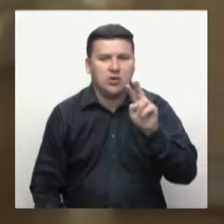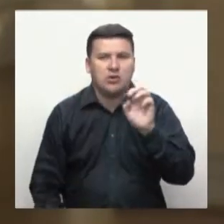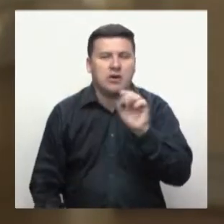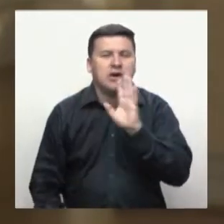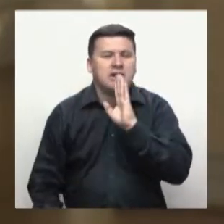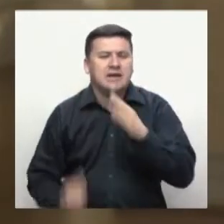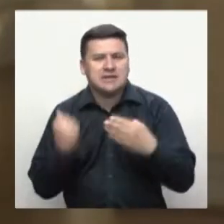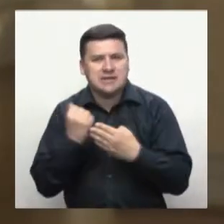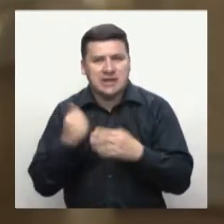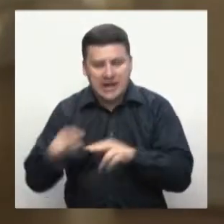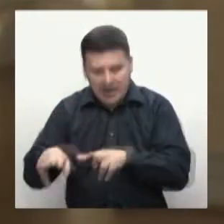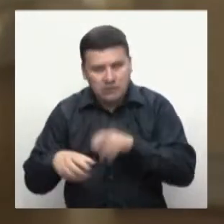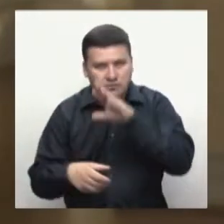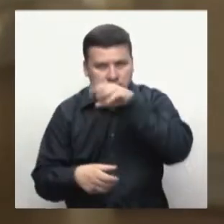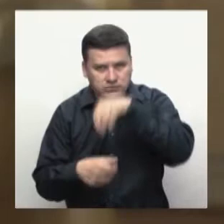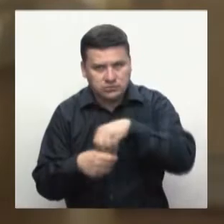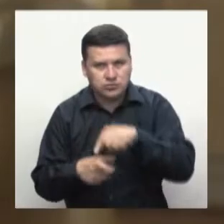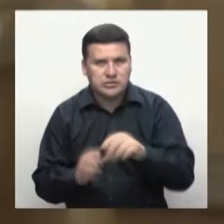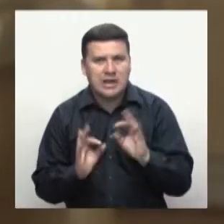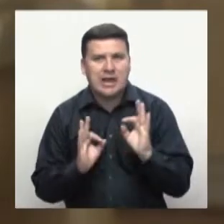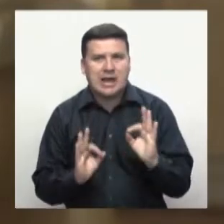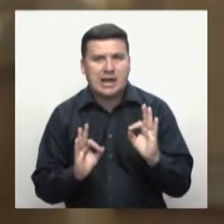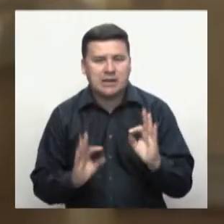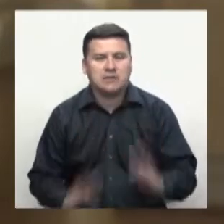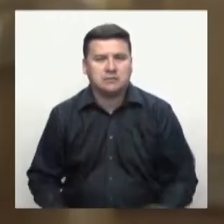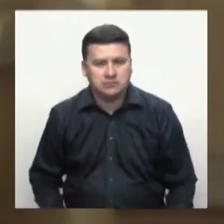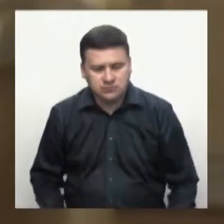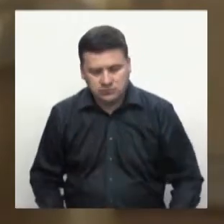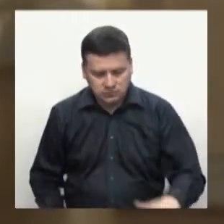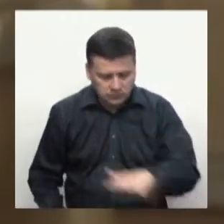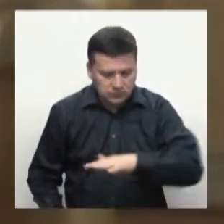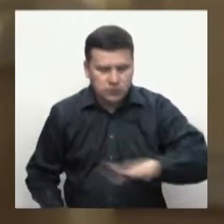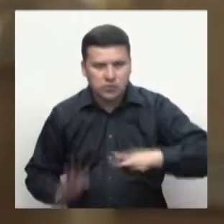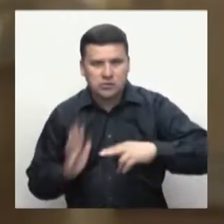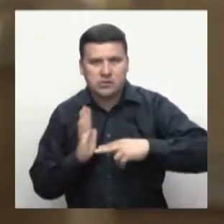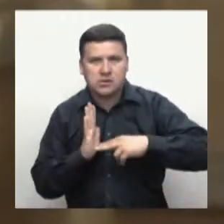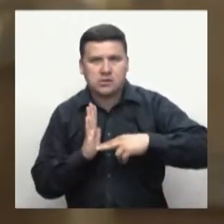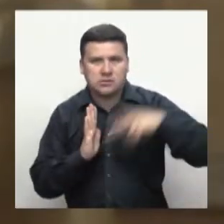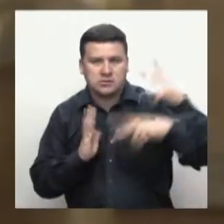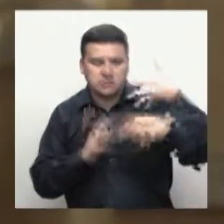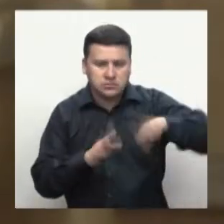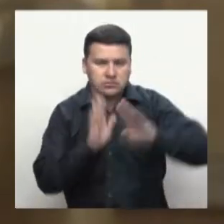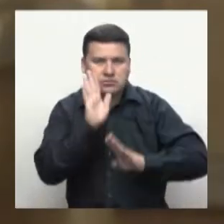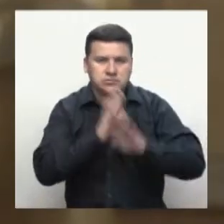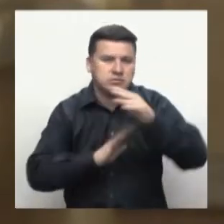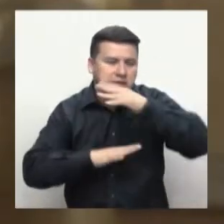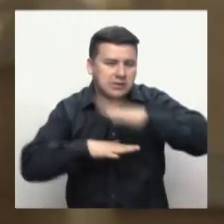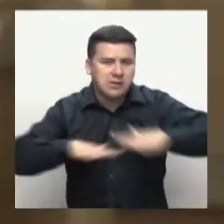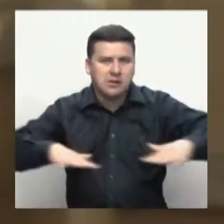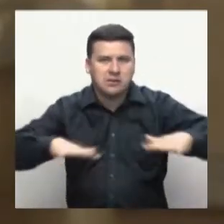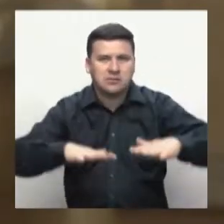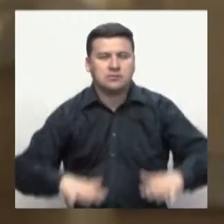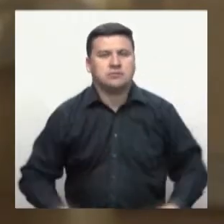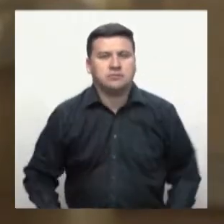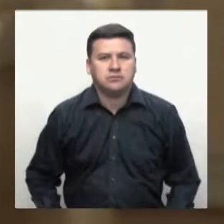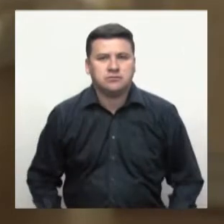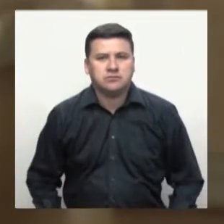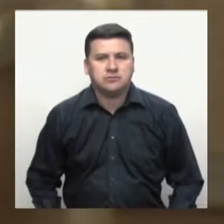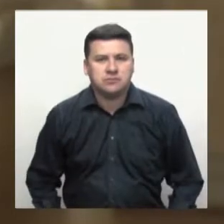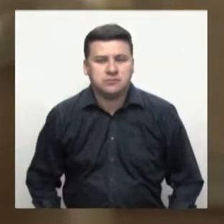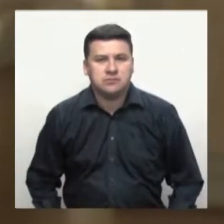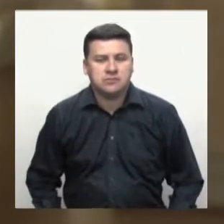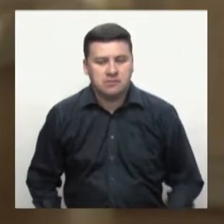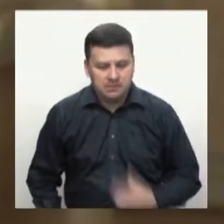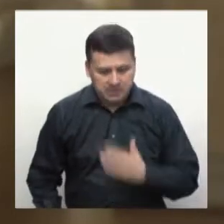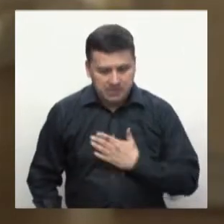del programa SENA y de AgroSENA, con formación de calidad y alta tecnología